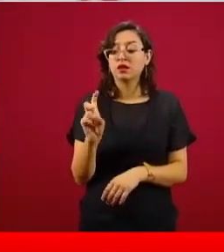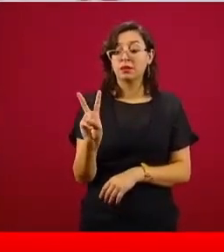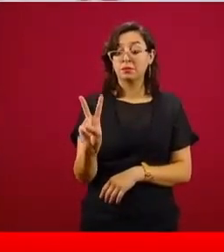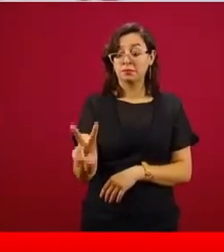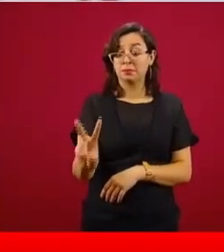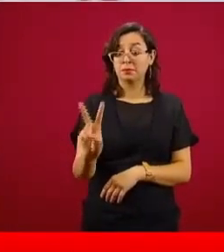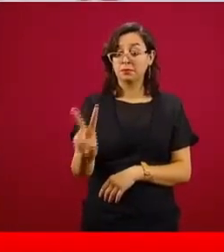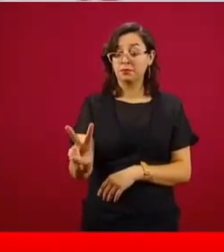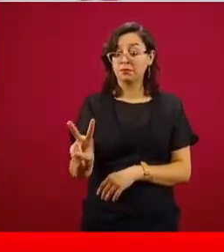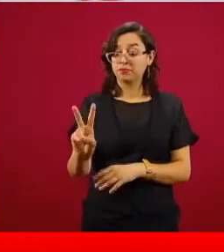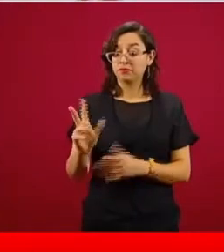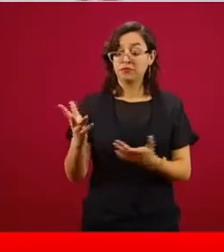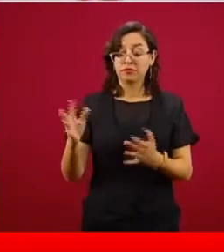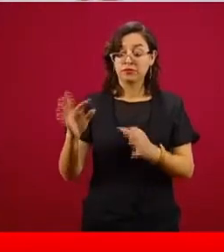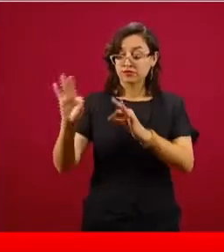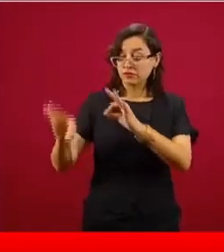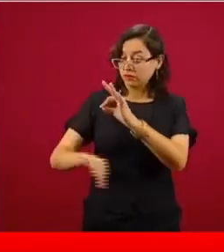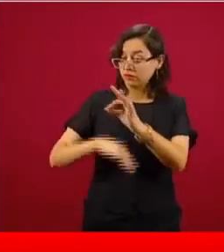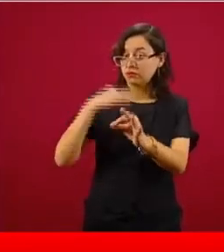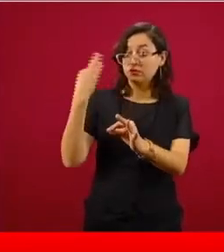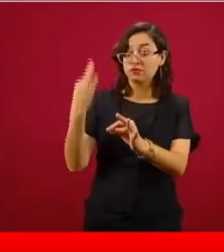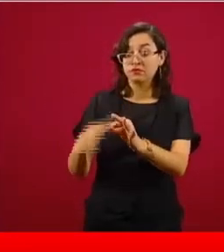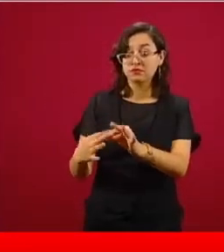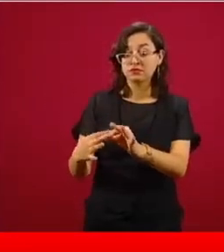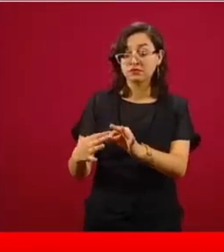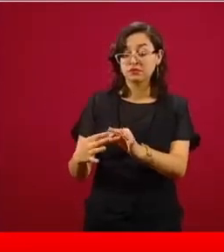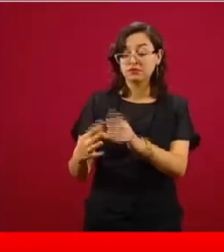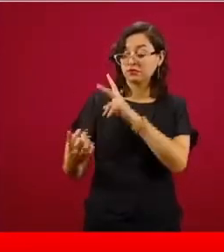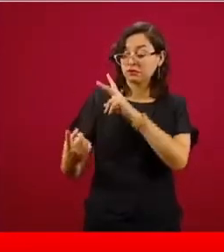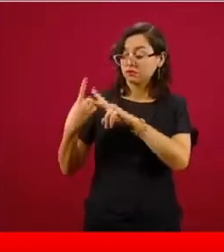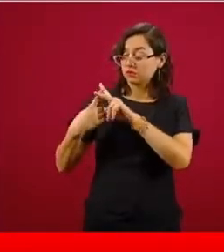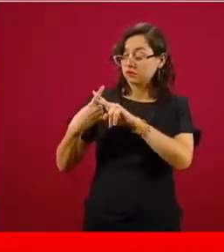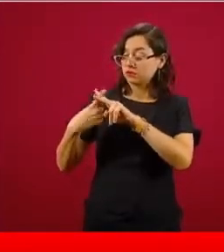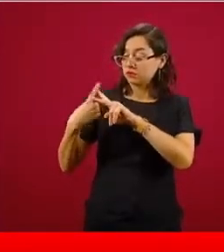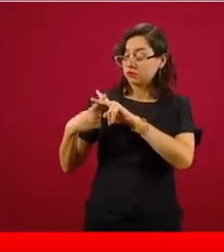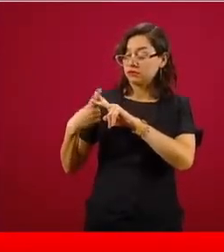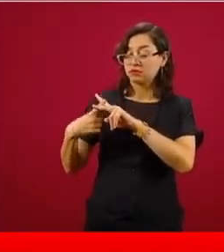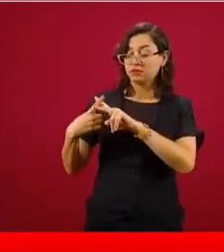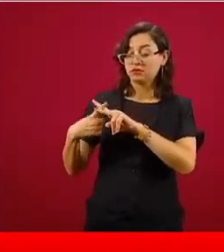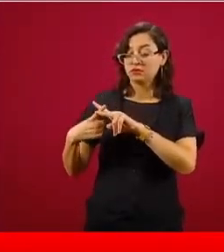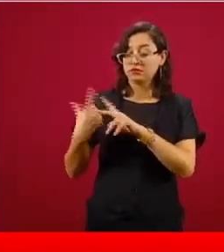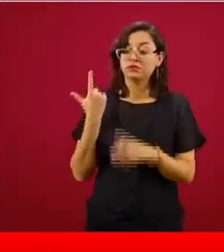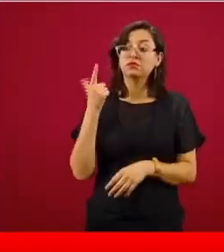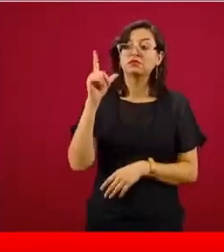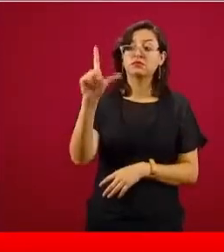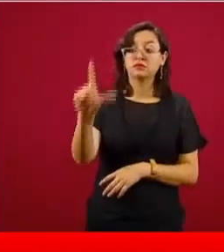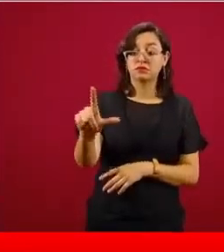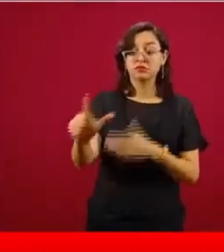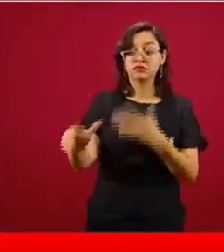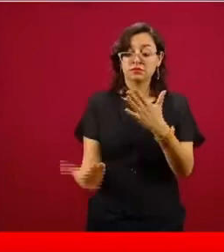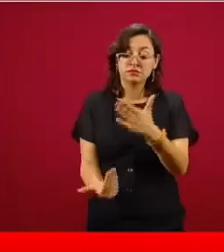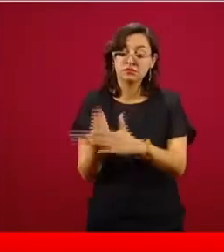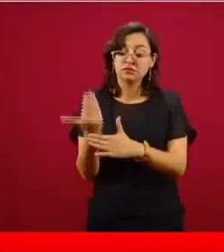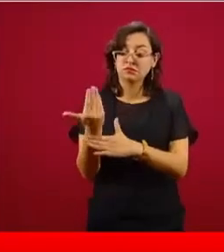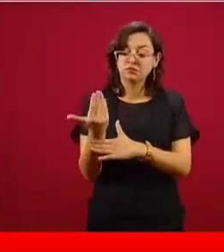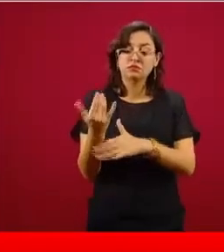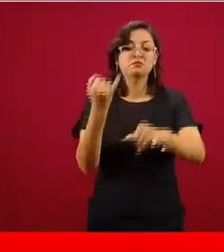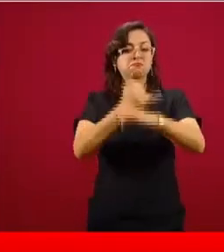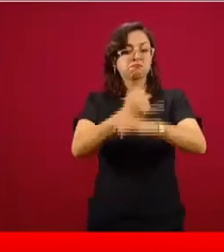y ya el lunes tenemos los datos, o ya el lunes en la mañana yo les puedo decir